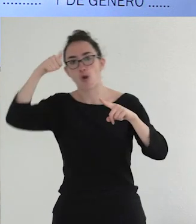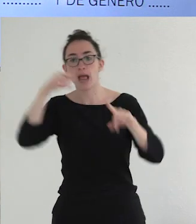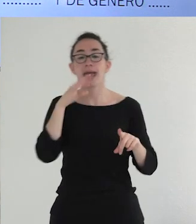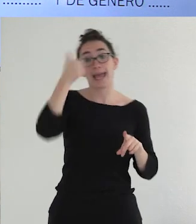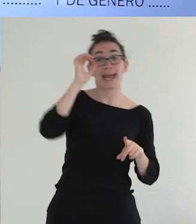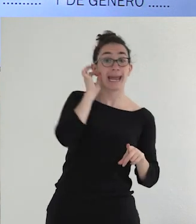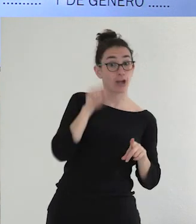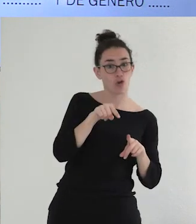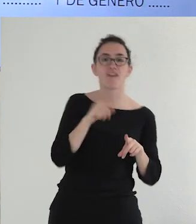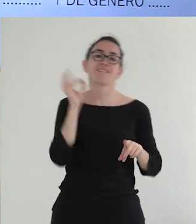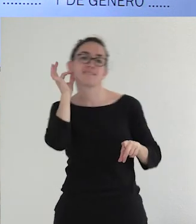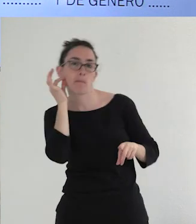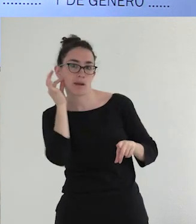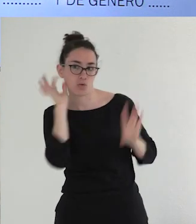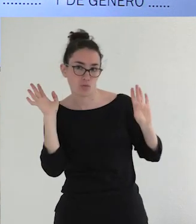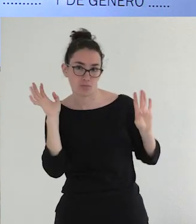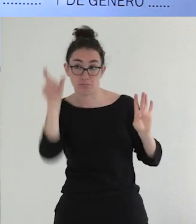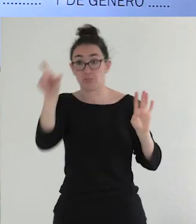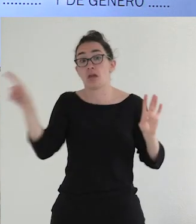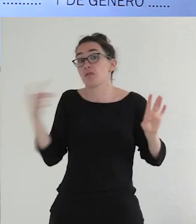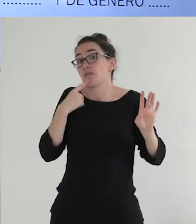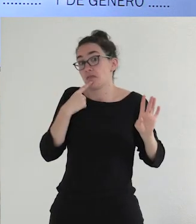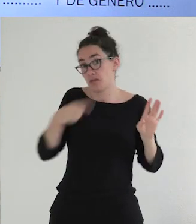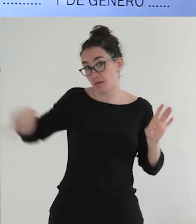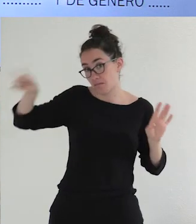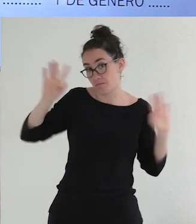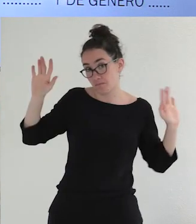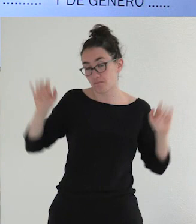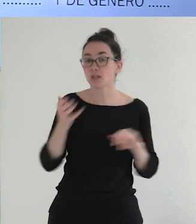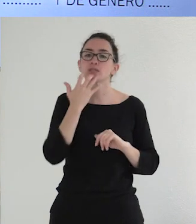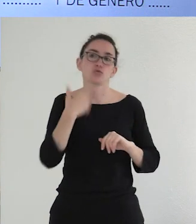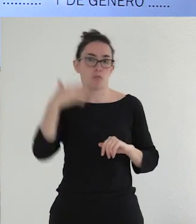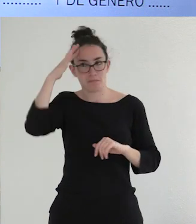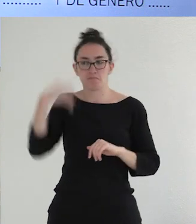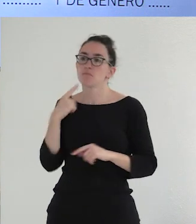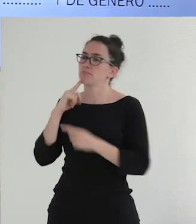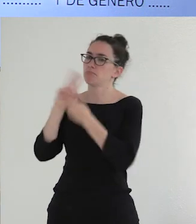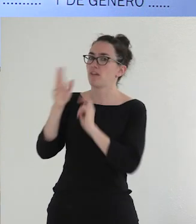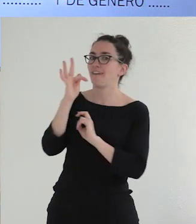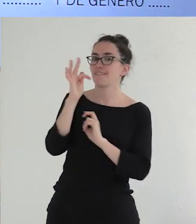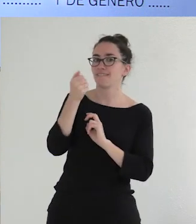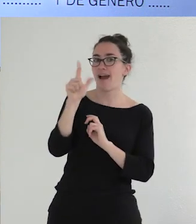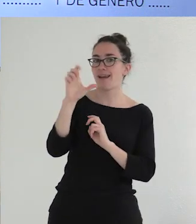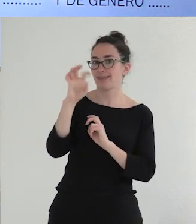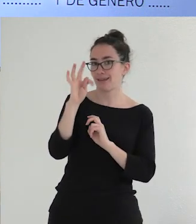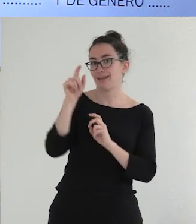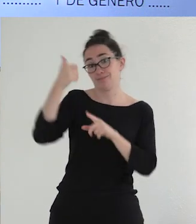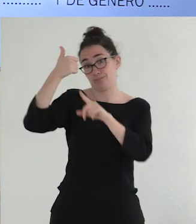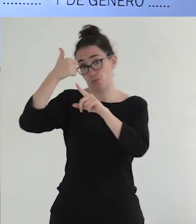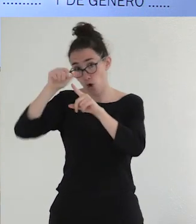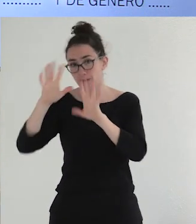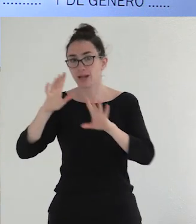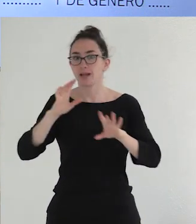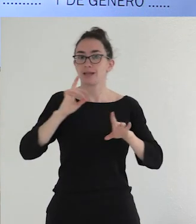femenino. Eso sería lo que dice el imaginario popular. Probablemente si yo a alguien le digo que Palete es una persona de sexo hombre y género femenino y esta persona